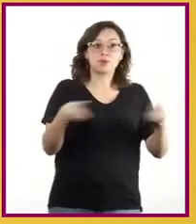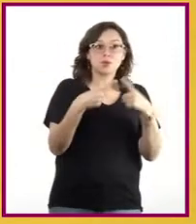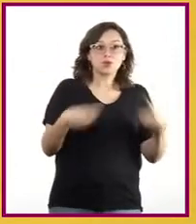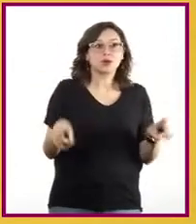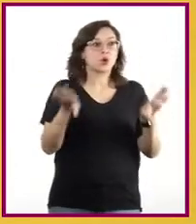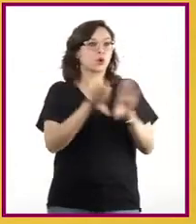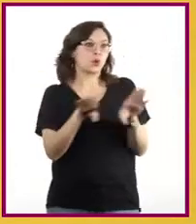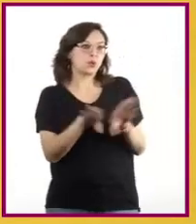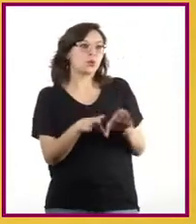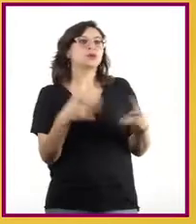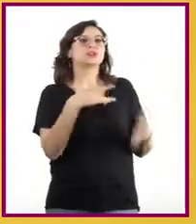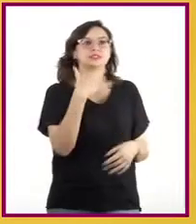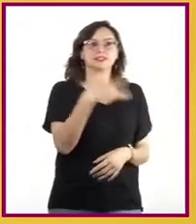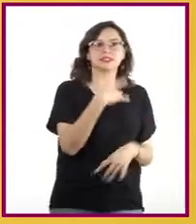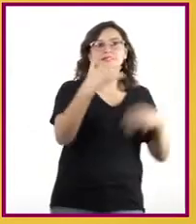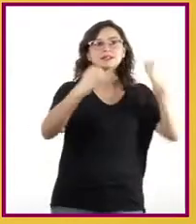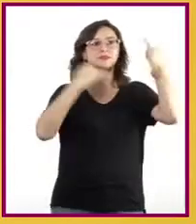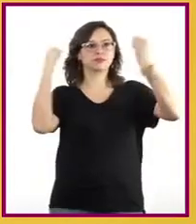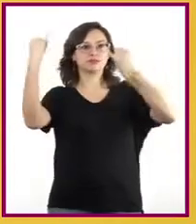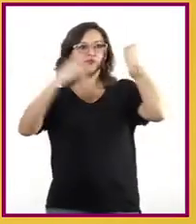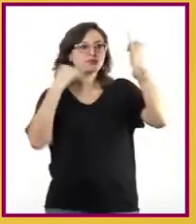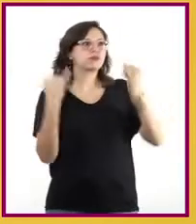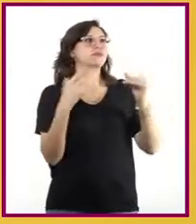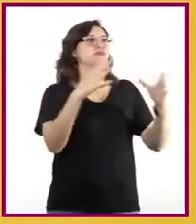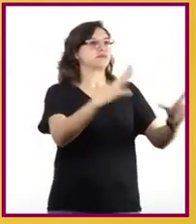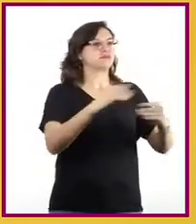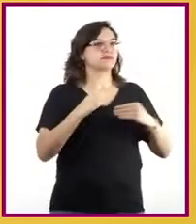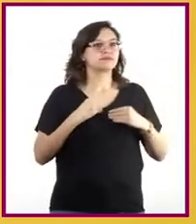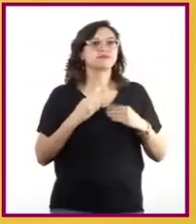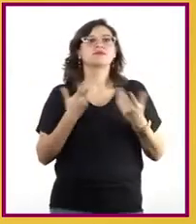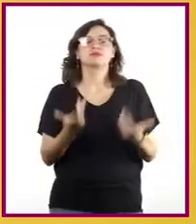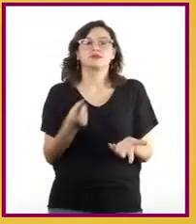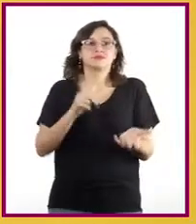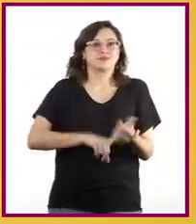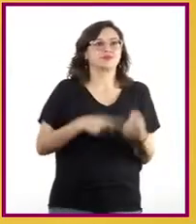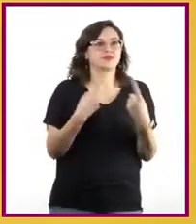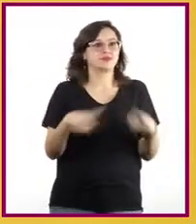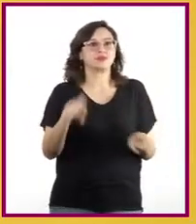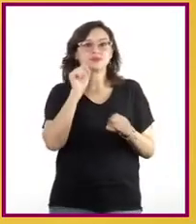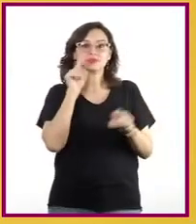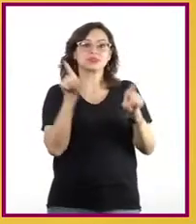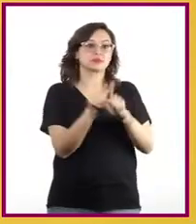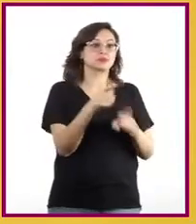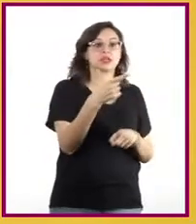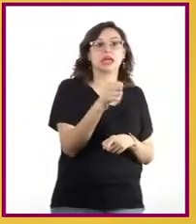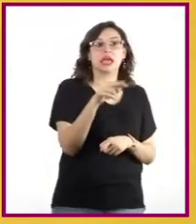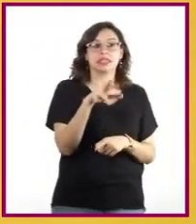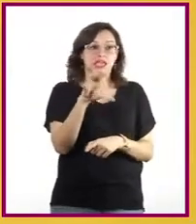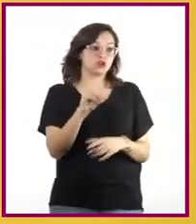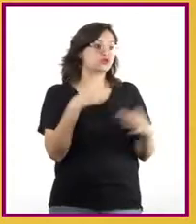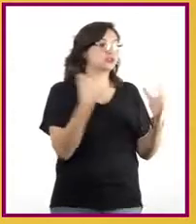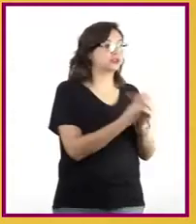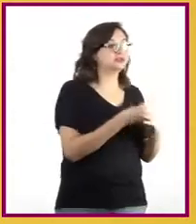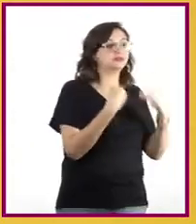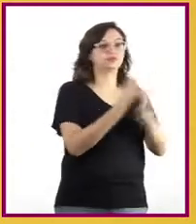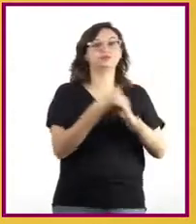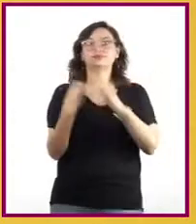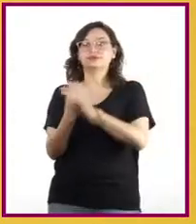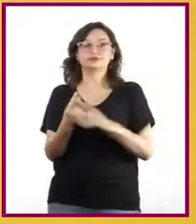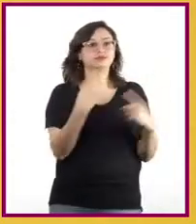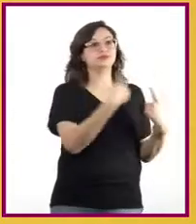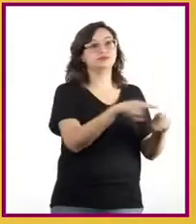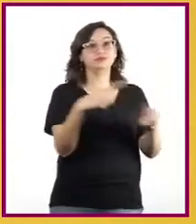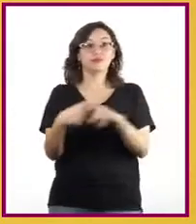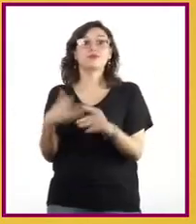y las sensaciones e ideas que puede transmitir, además de conocer géneros, se aproxima el momento de poner en